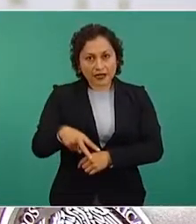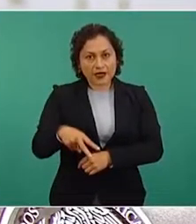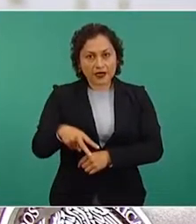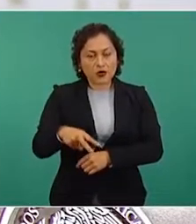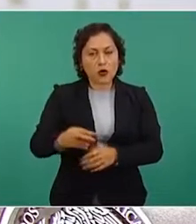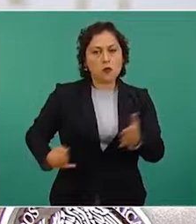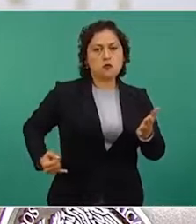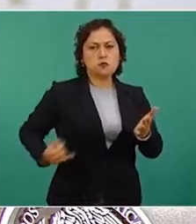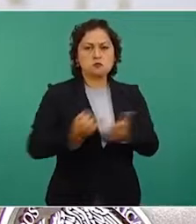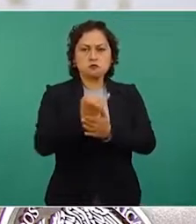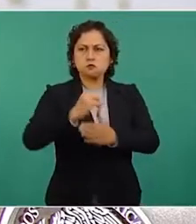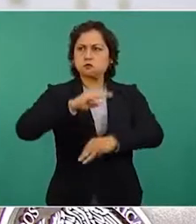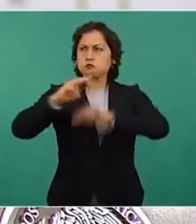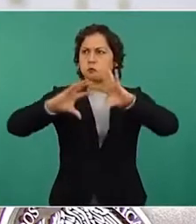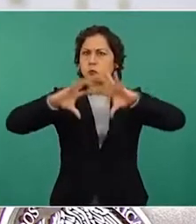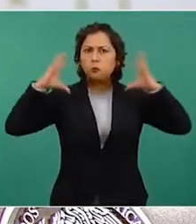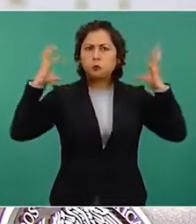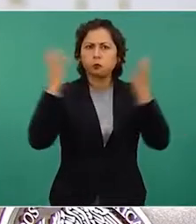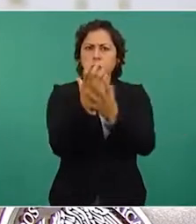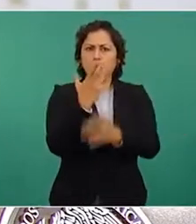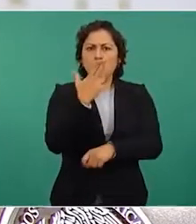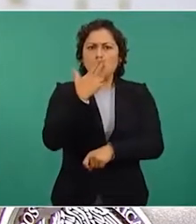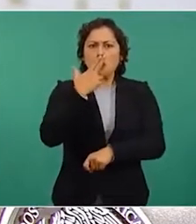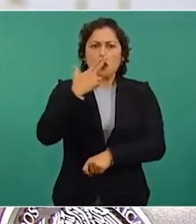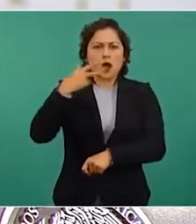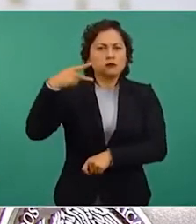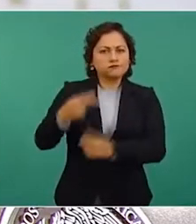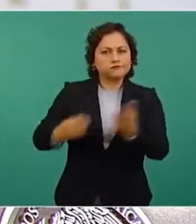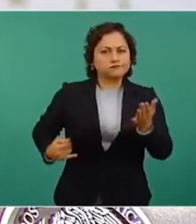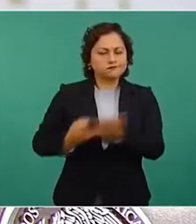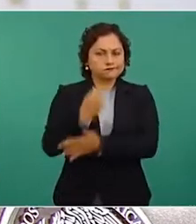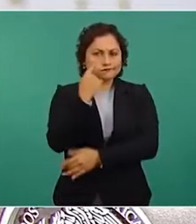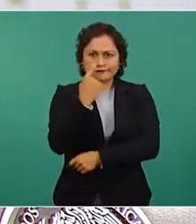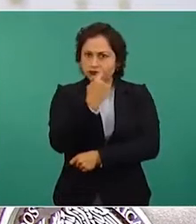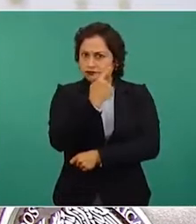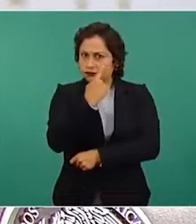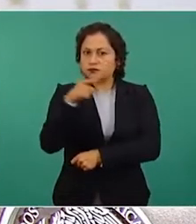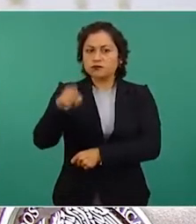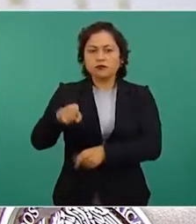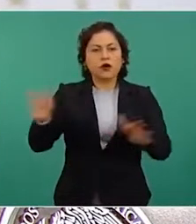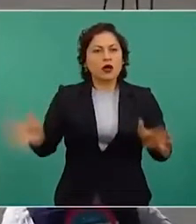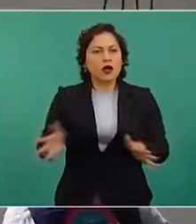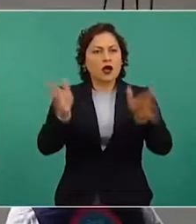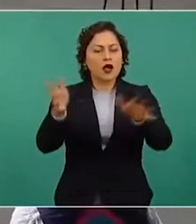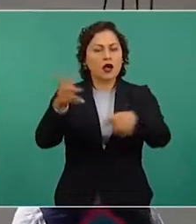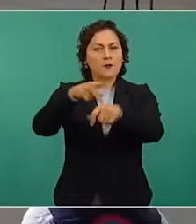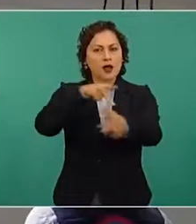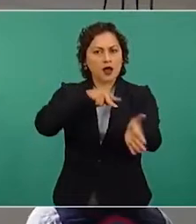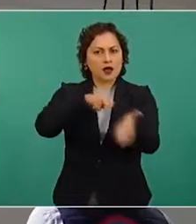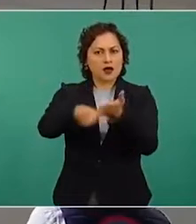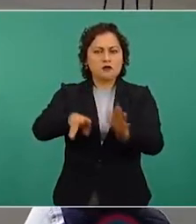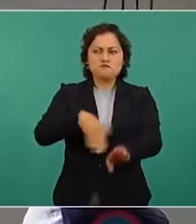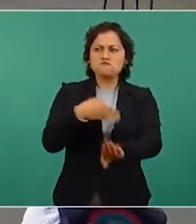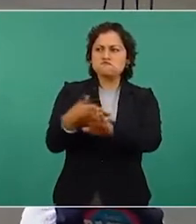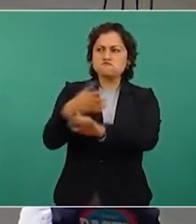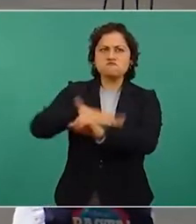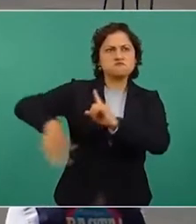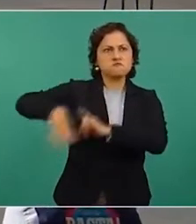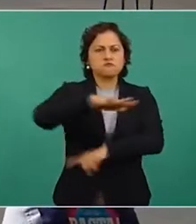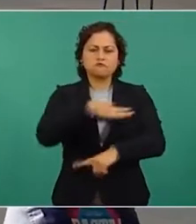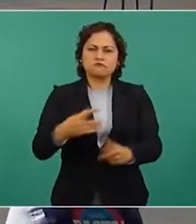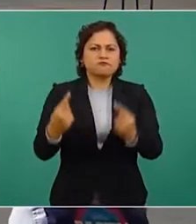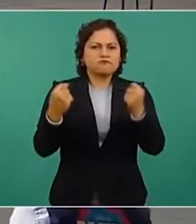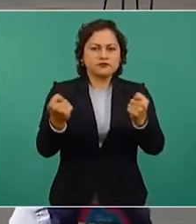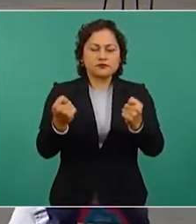planeta y que promueve la industria carbonífera que mata a personas y daña ecosistemas, desde que se extrae el